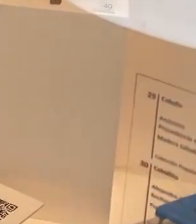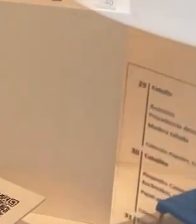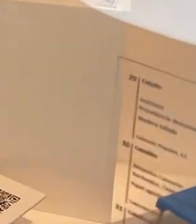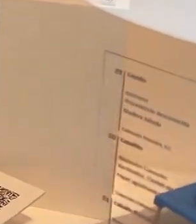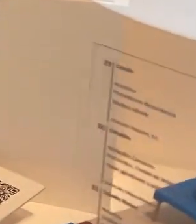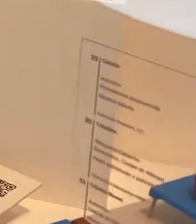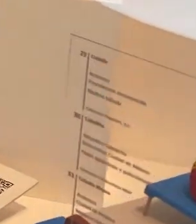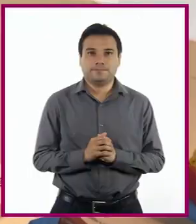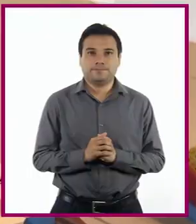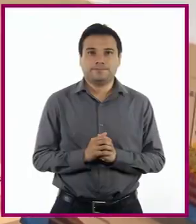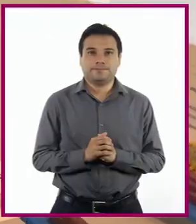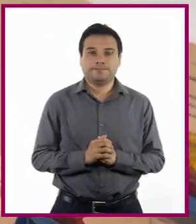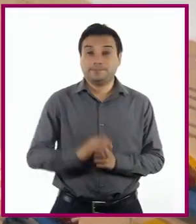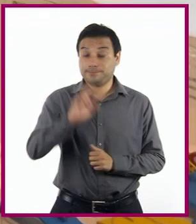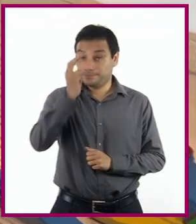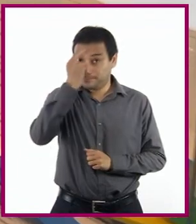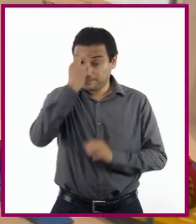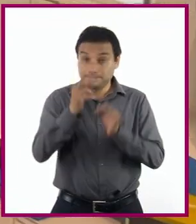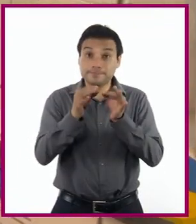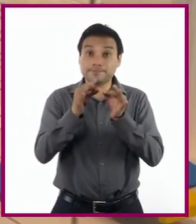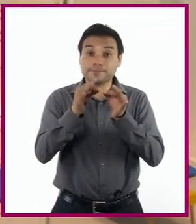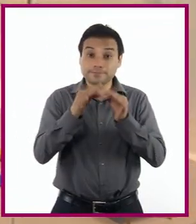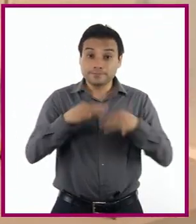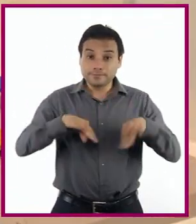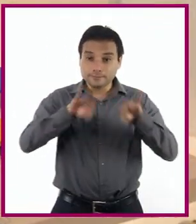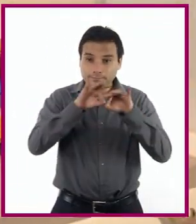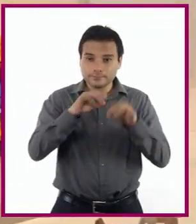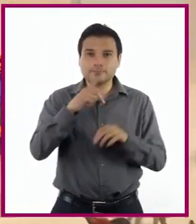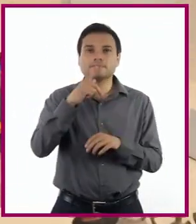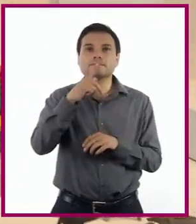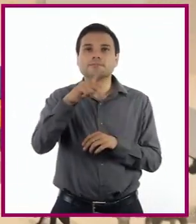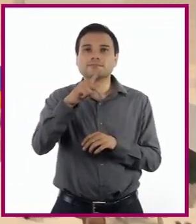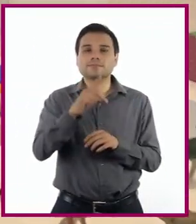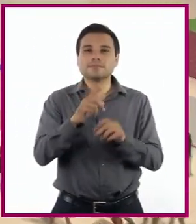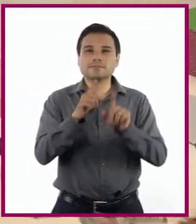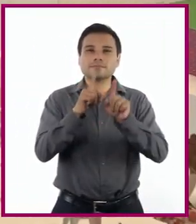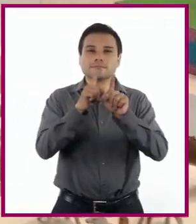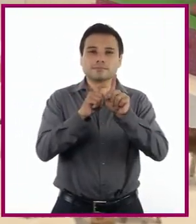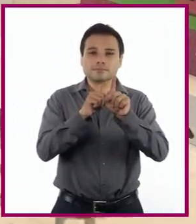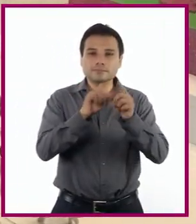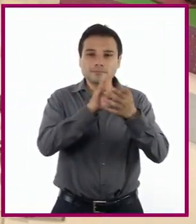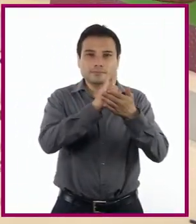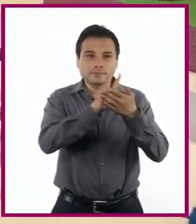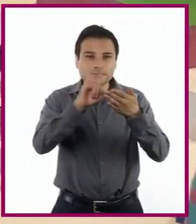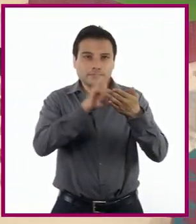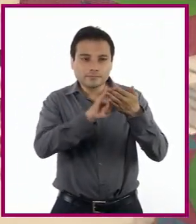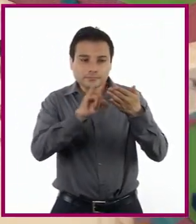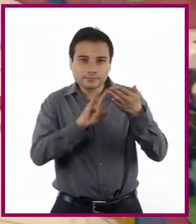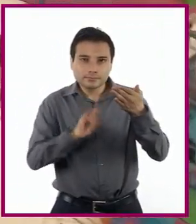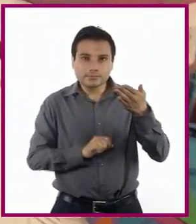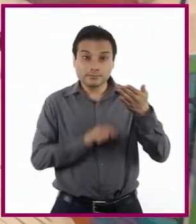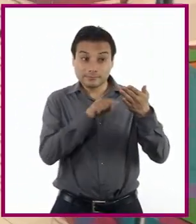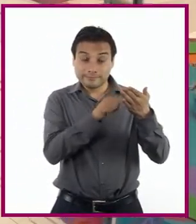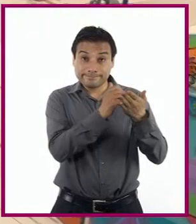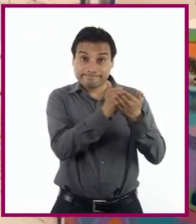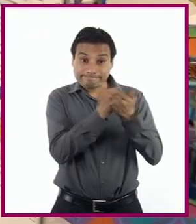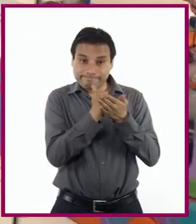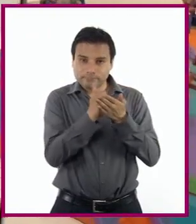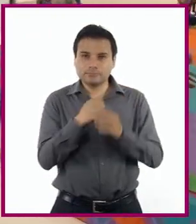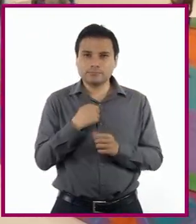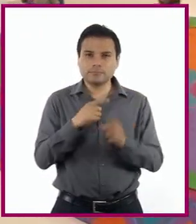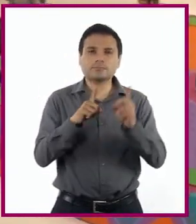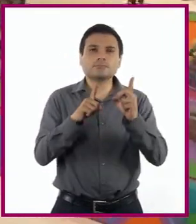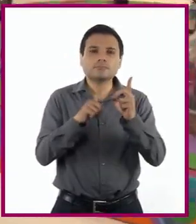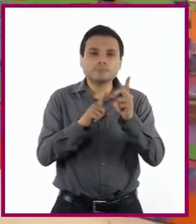Recuerden que es importante tener a la mano Su secuencia de imágenes Porque son la guía Para determinar por cuál